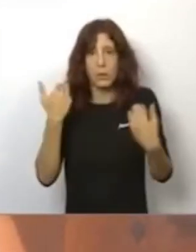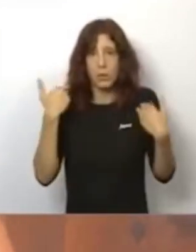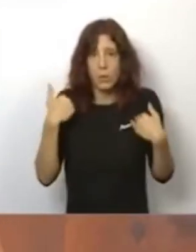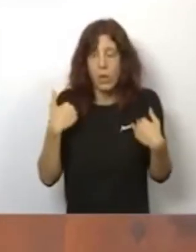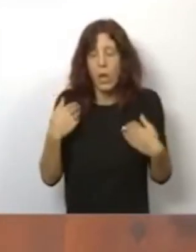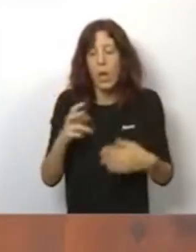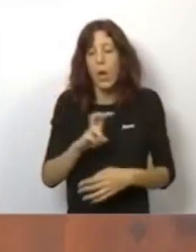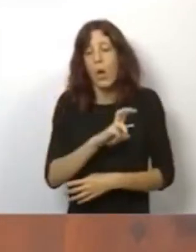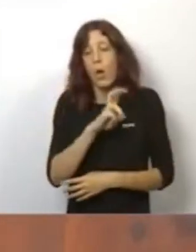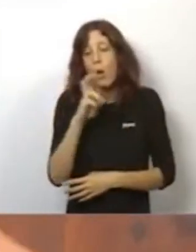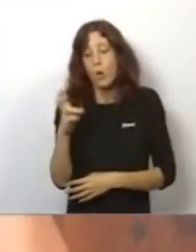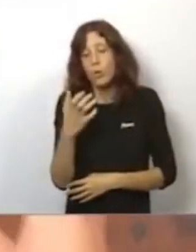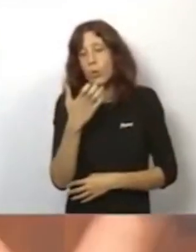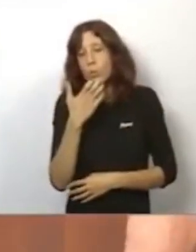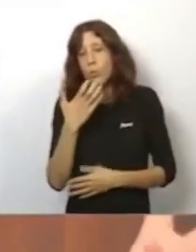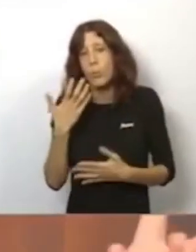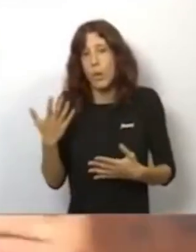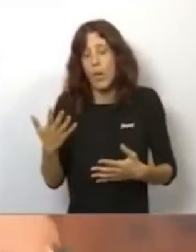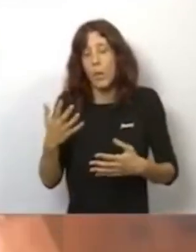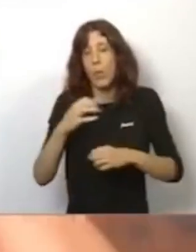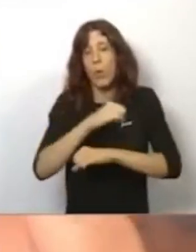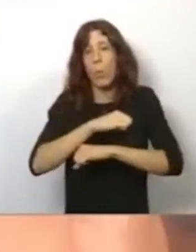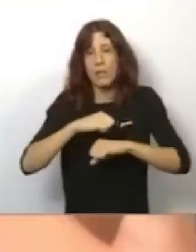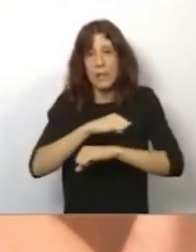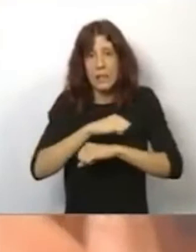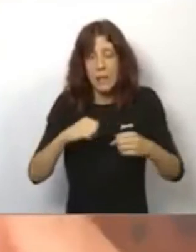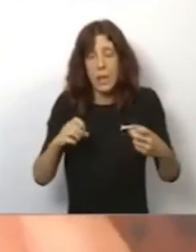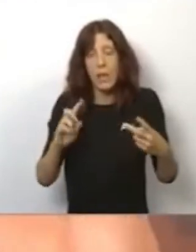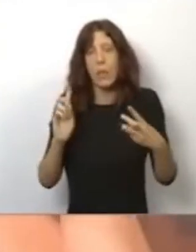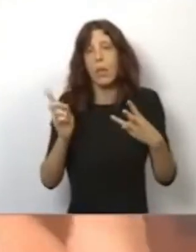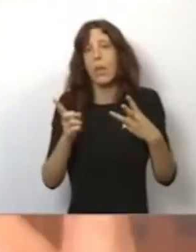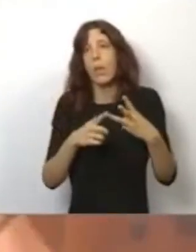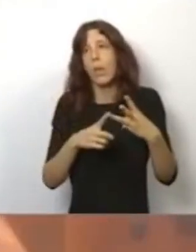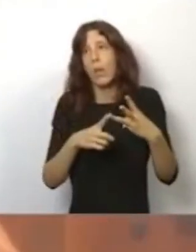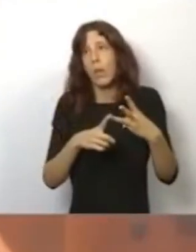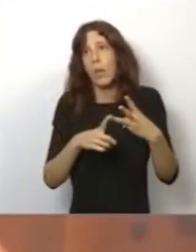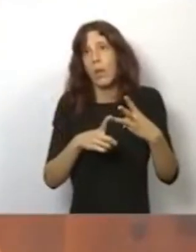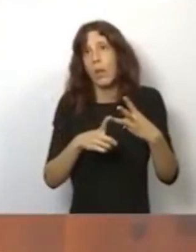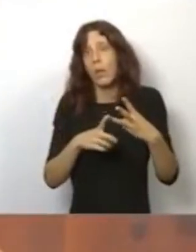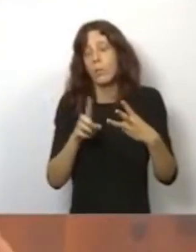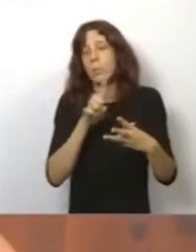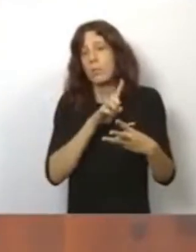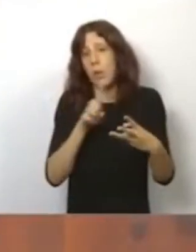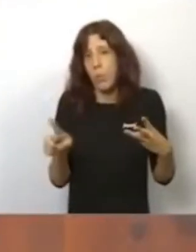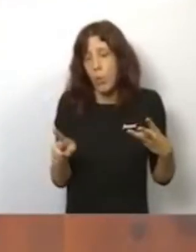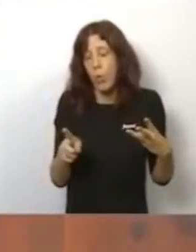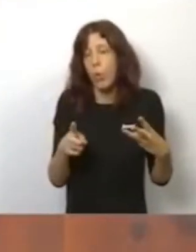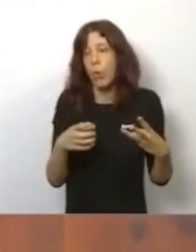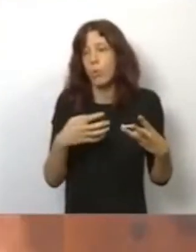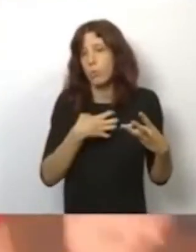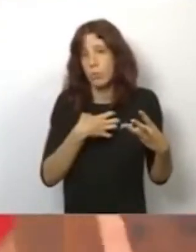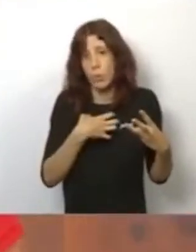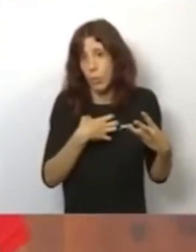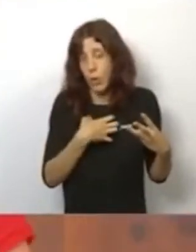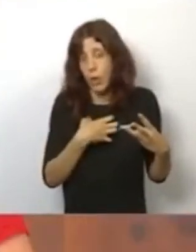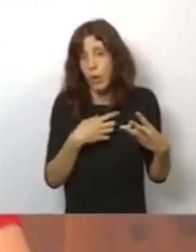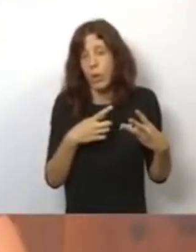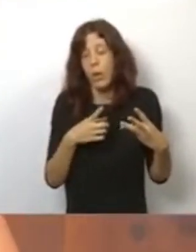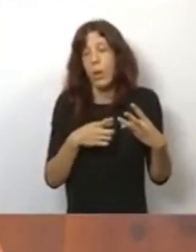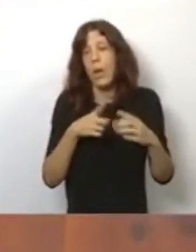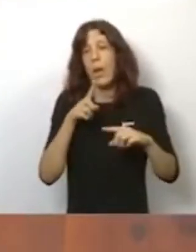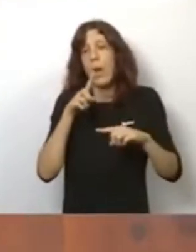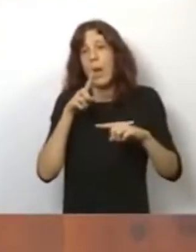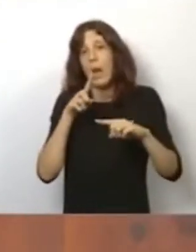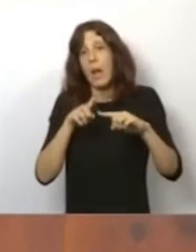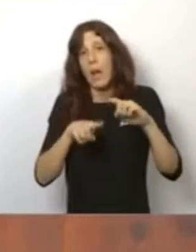actos también, por ejemplo, las mascletas masivas que había, pues tampoco se pueden llevar a cabo, se pueden llevar a cabo algunos